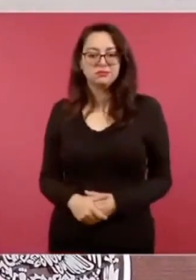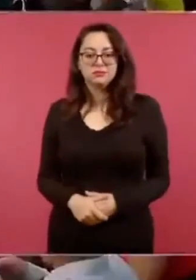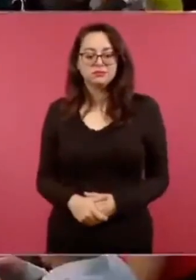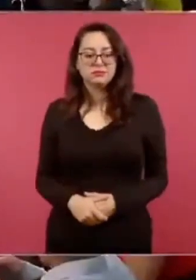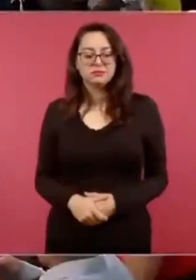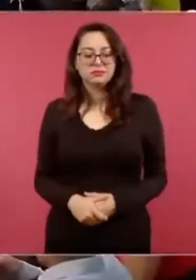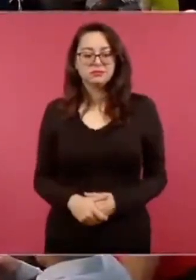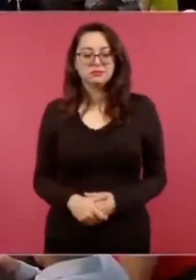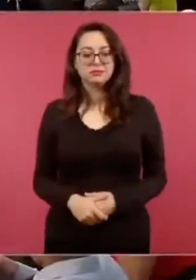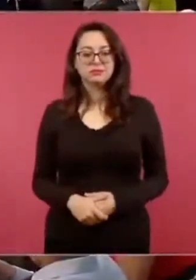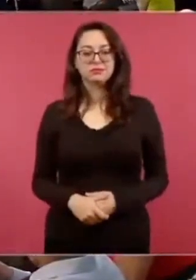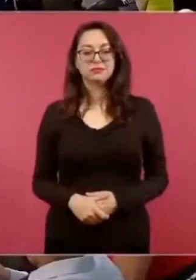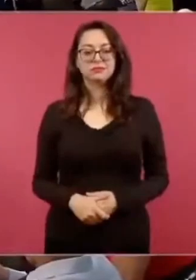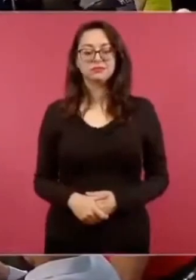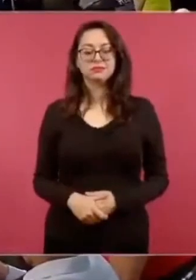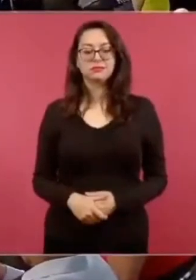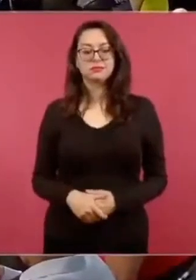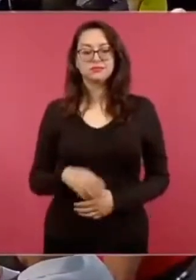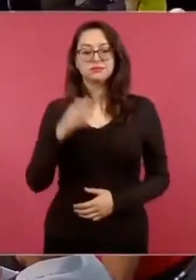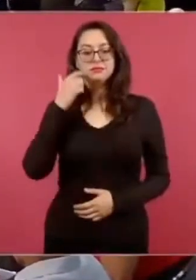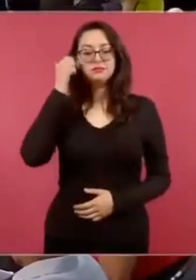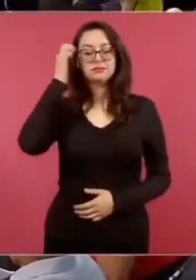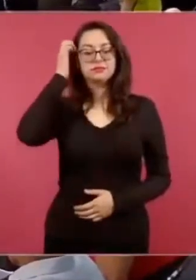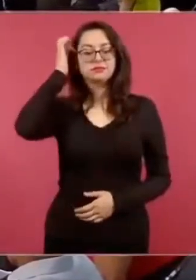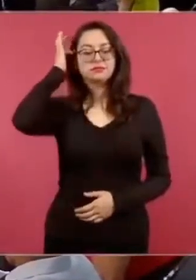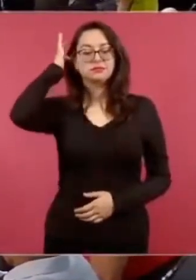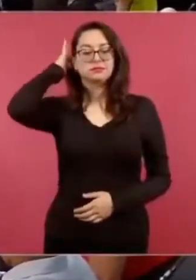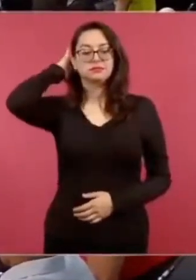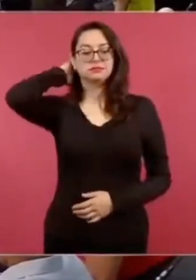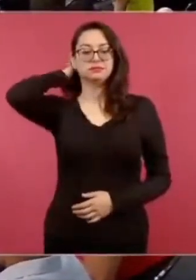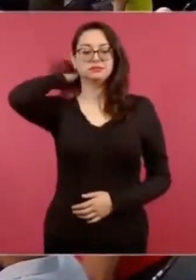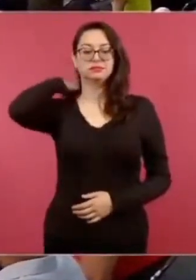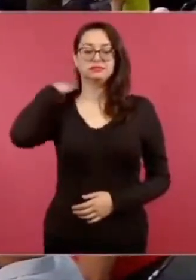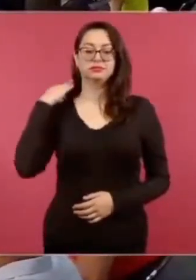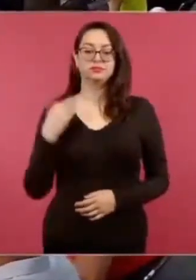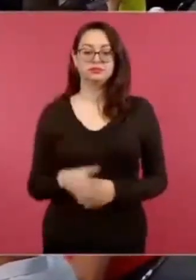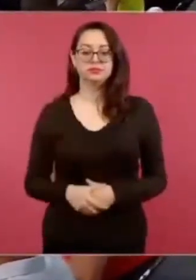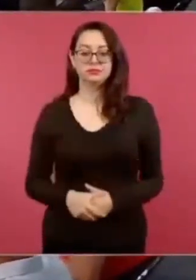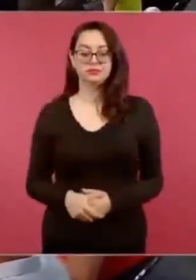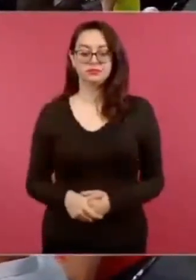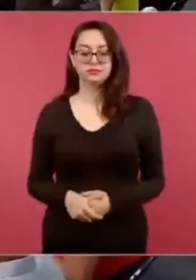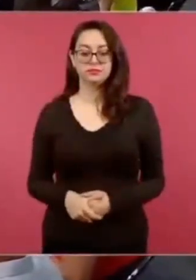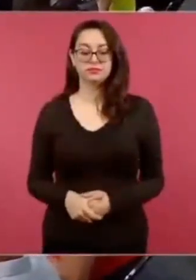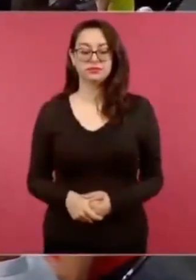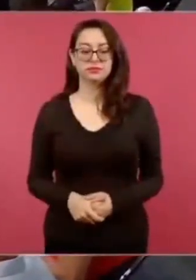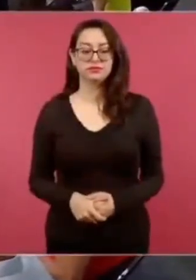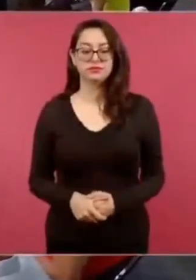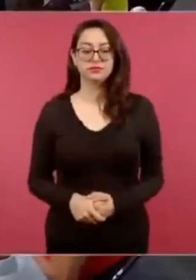Y lo más lamentable